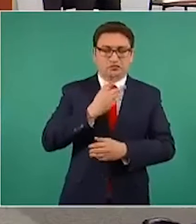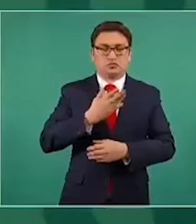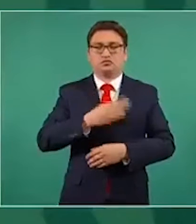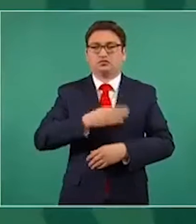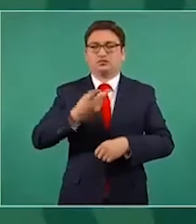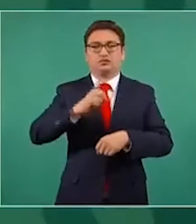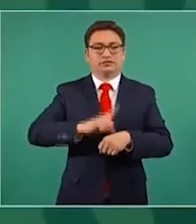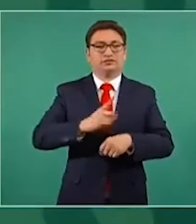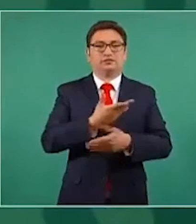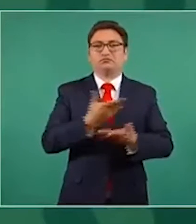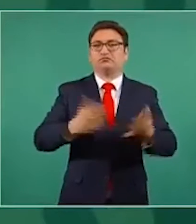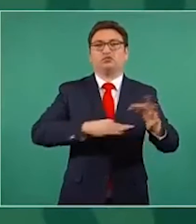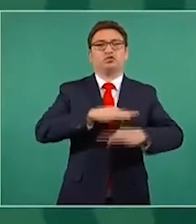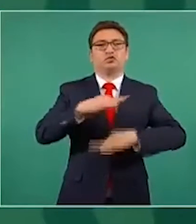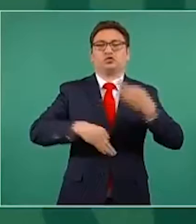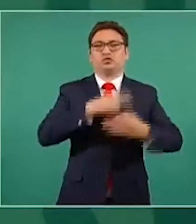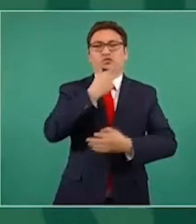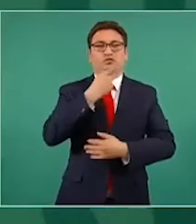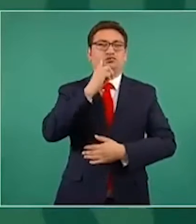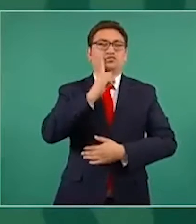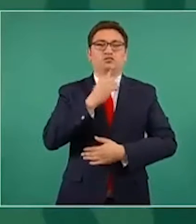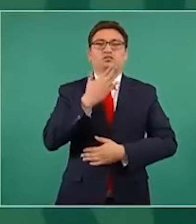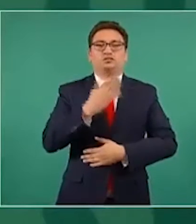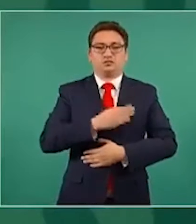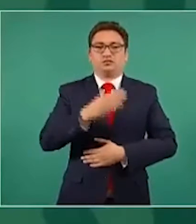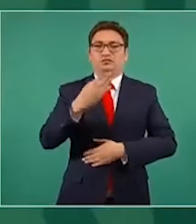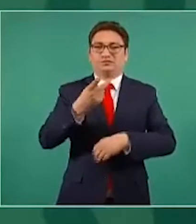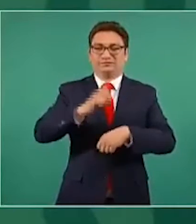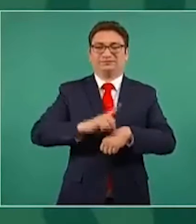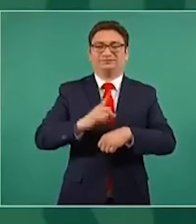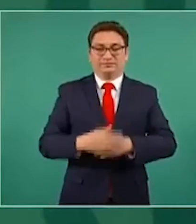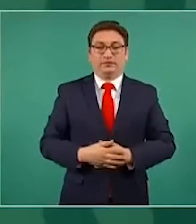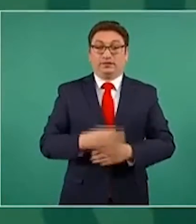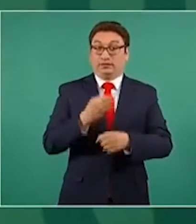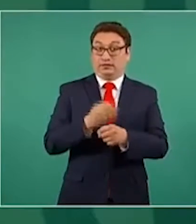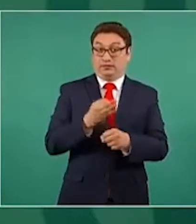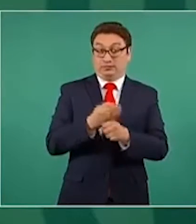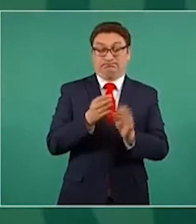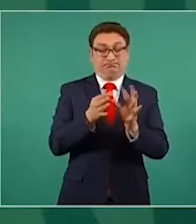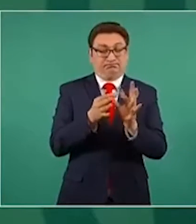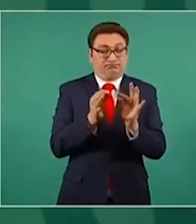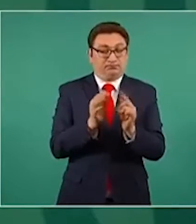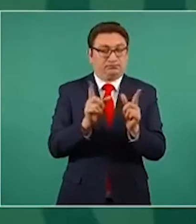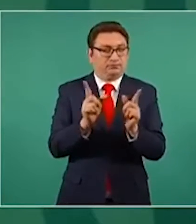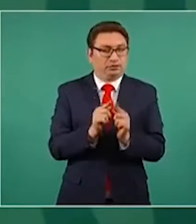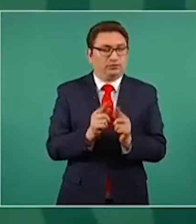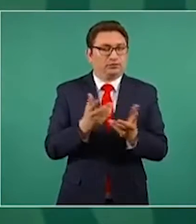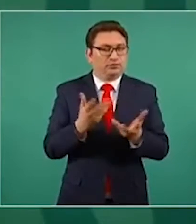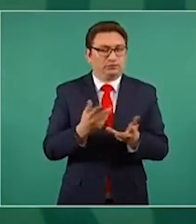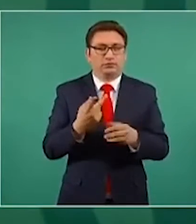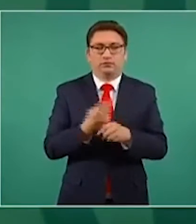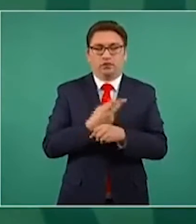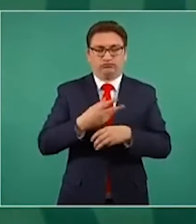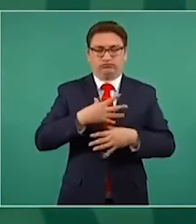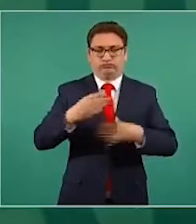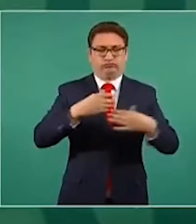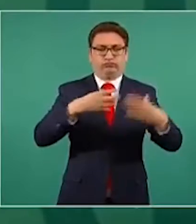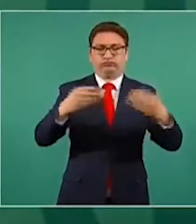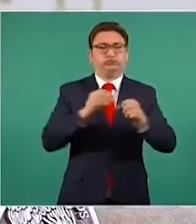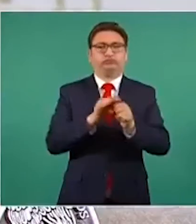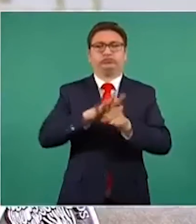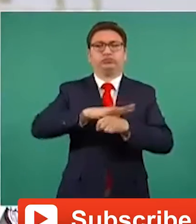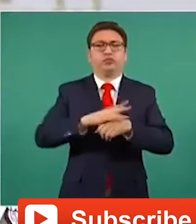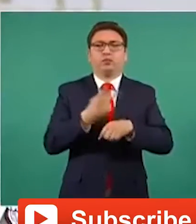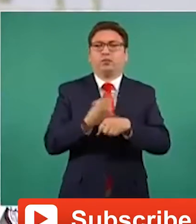Muy buenos días, tengan todas y todos ustedes. Vamos a comentar brevemente sobre el estado que guarda la epidemia y sobre el